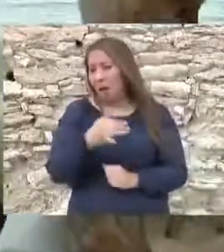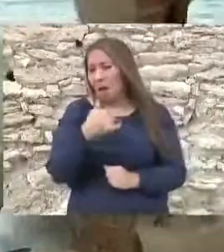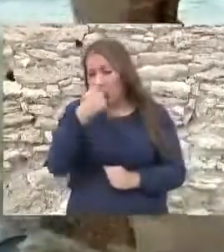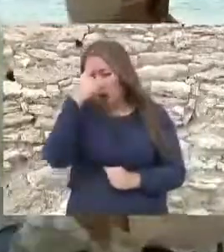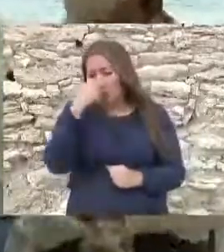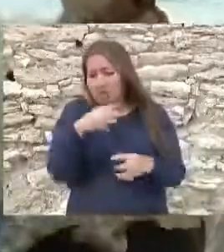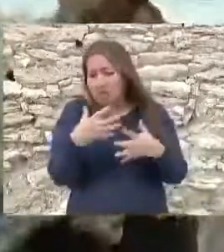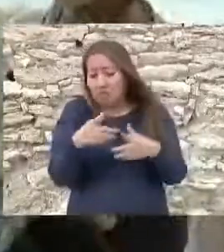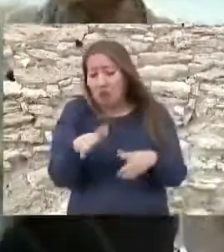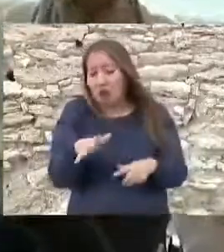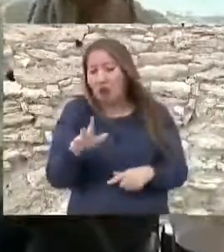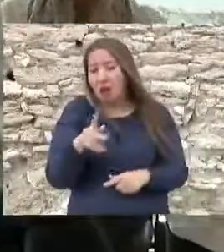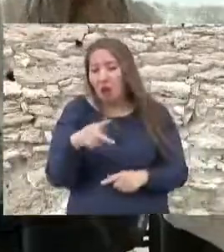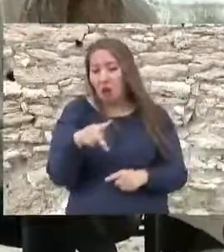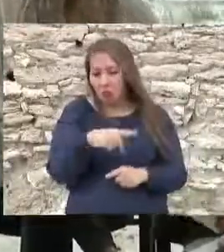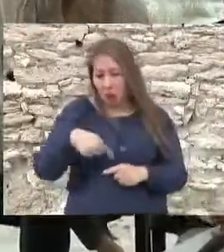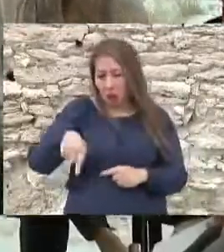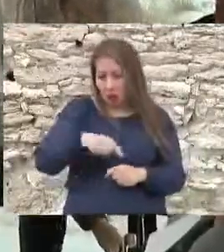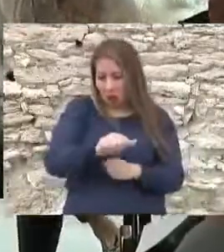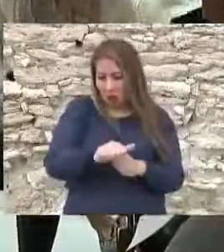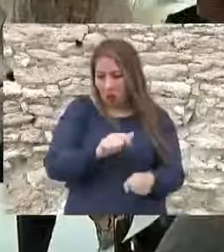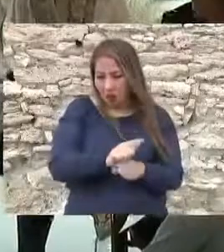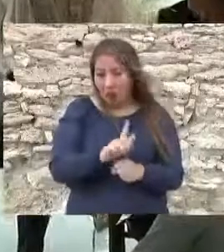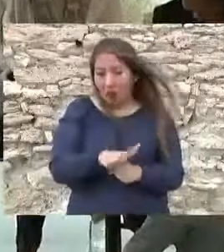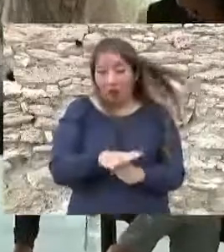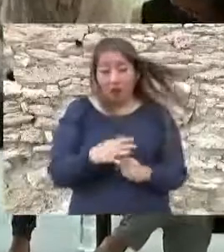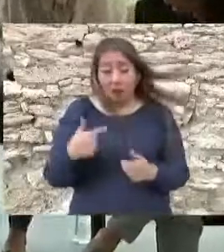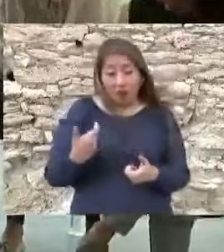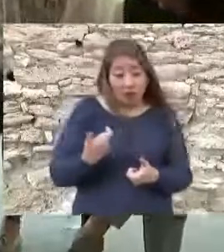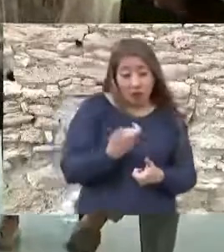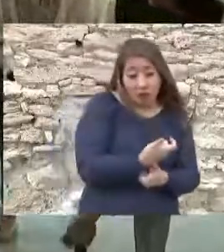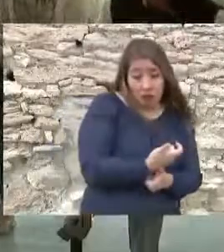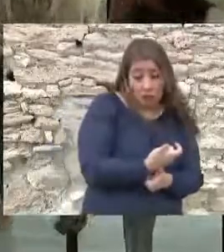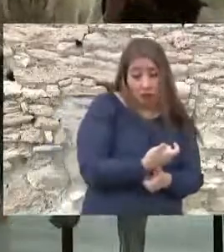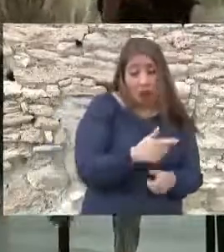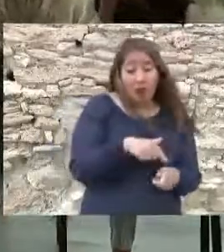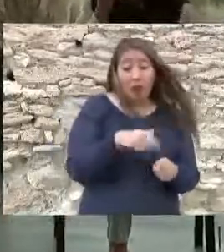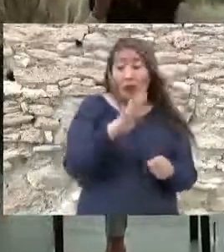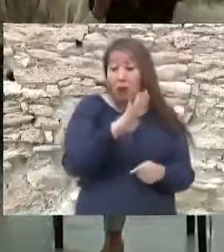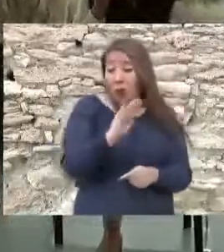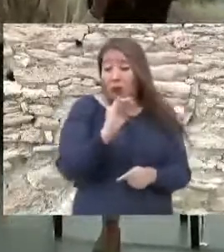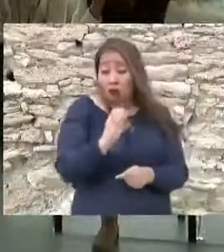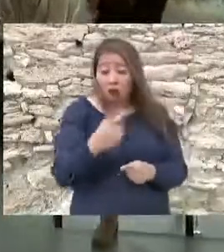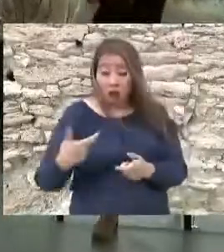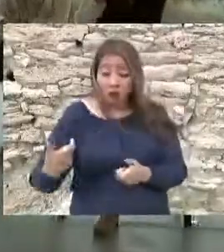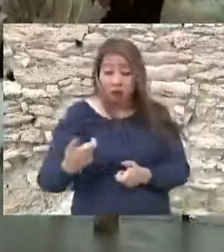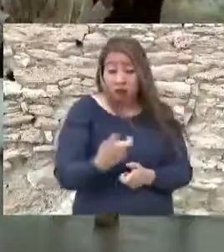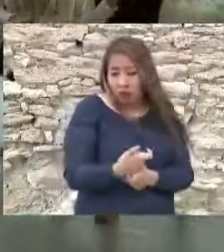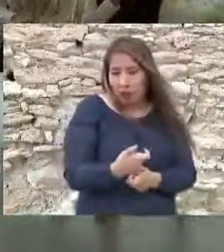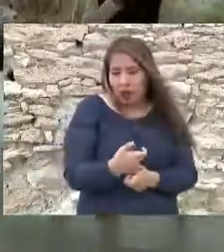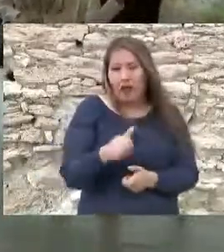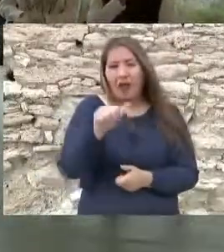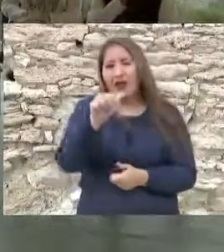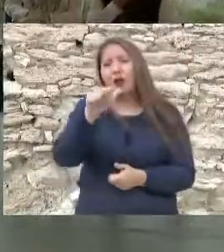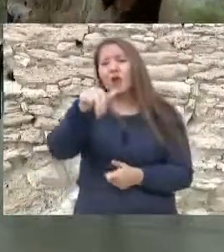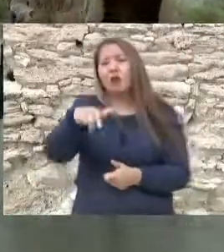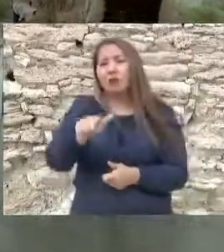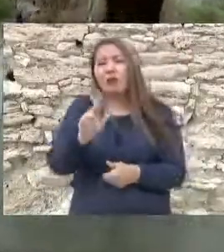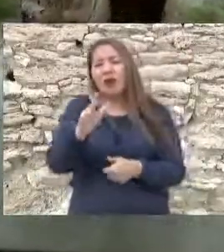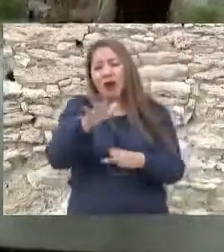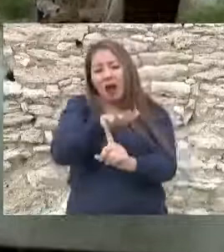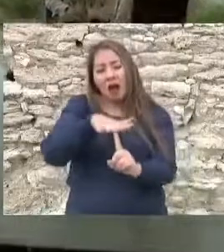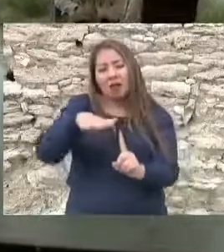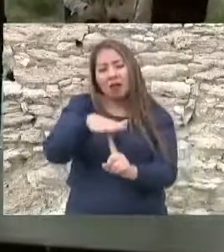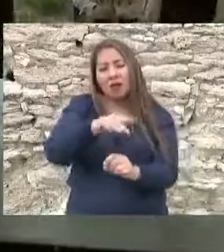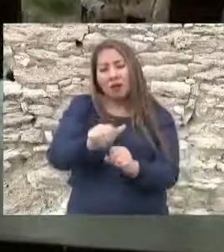Conservación de la Naturaleza con contrapartidas del municipio de Cuatrociénegas y de la Comisión Nacional de Áreas Naturales Protegidas.